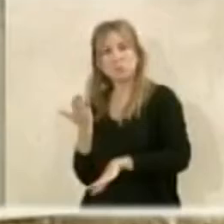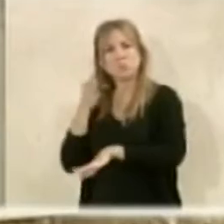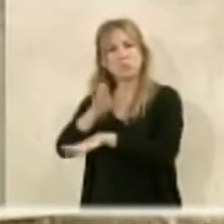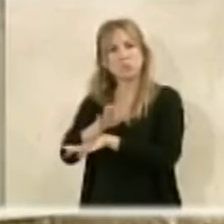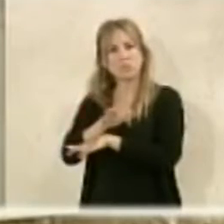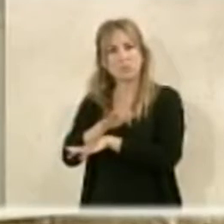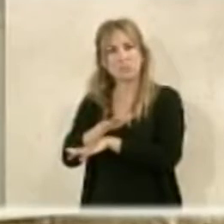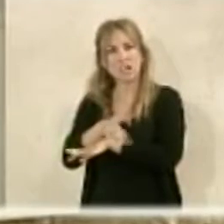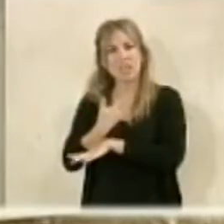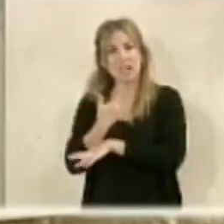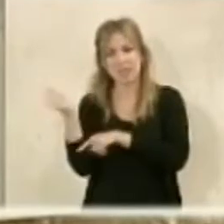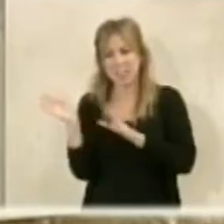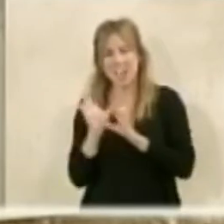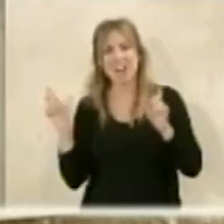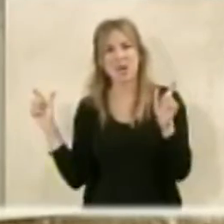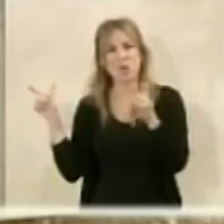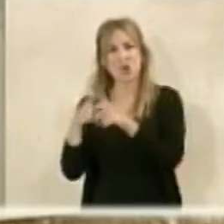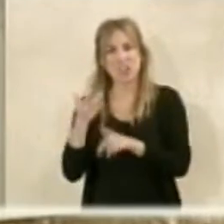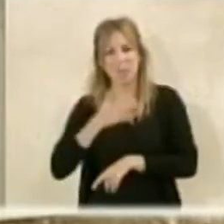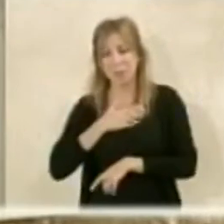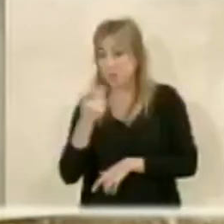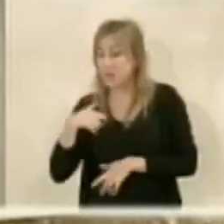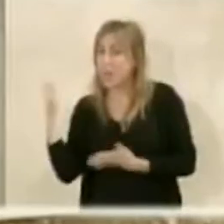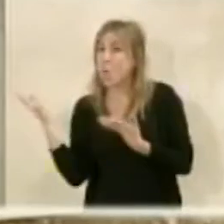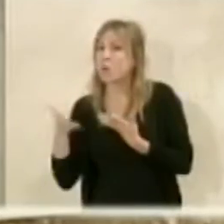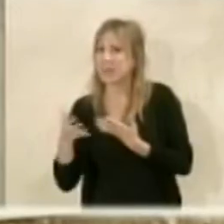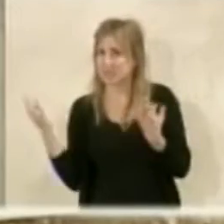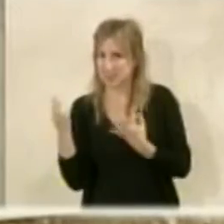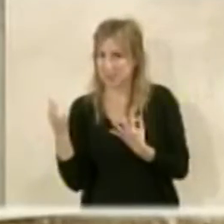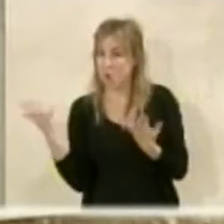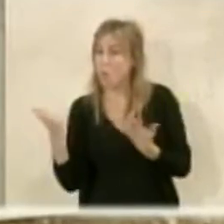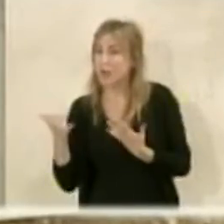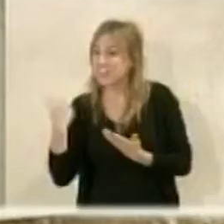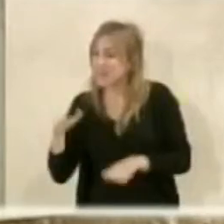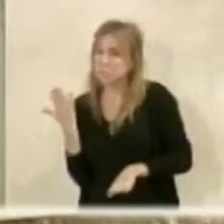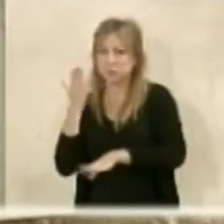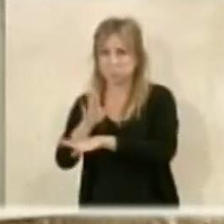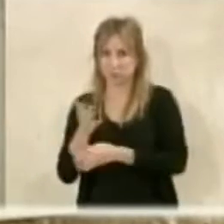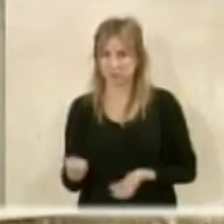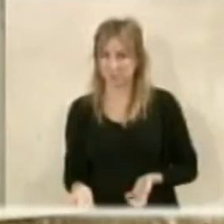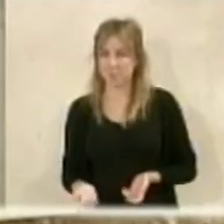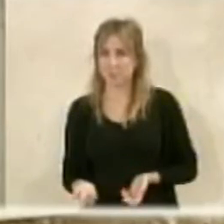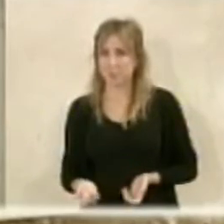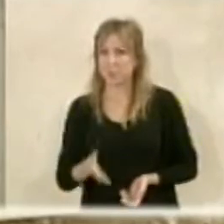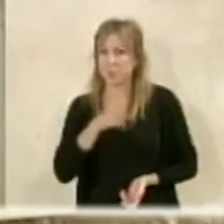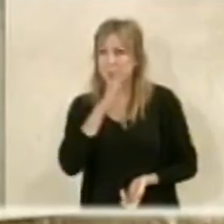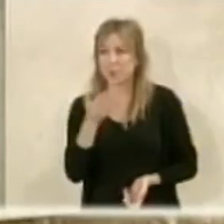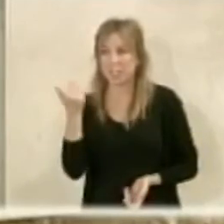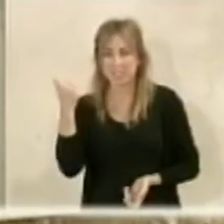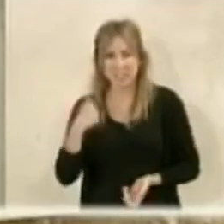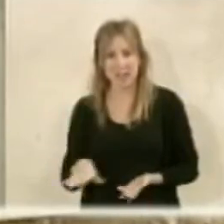crear esa mesa del patrimonio en defensa del patrimonio que creo que es urgente señor alcalde de que se ponga encima de la mesa porque de esa manera pues